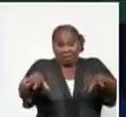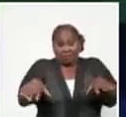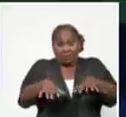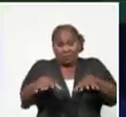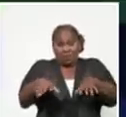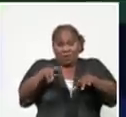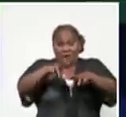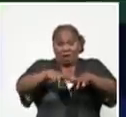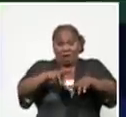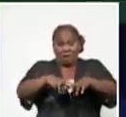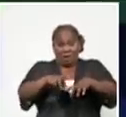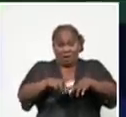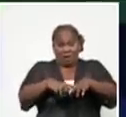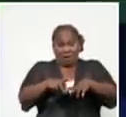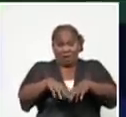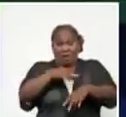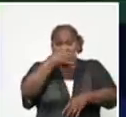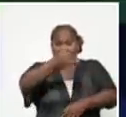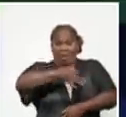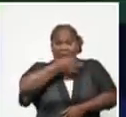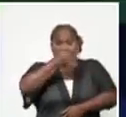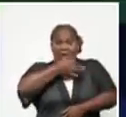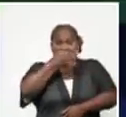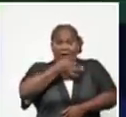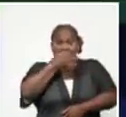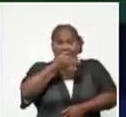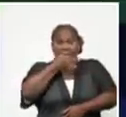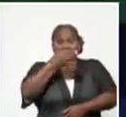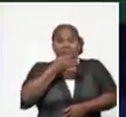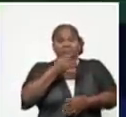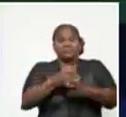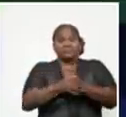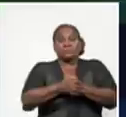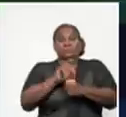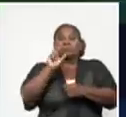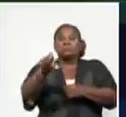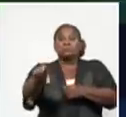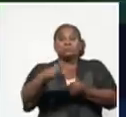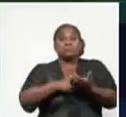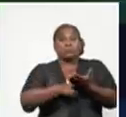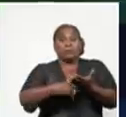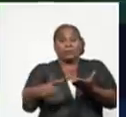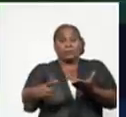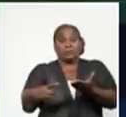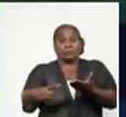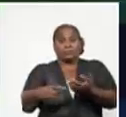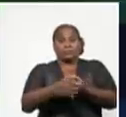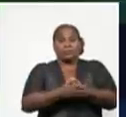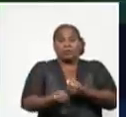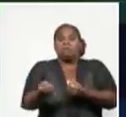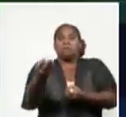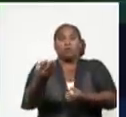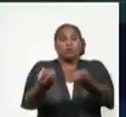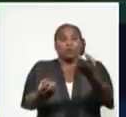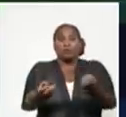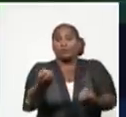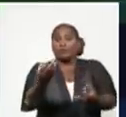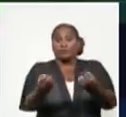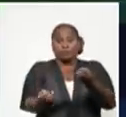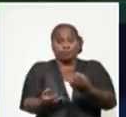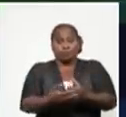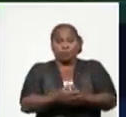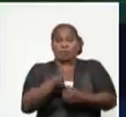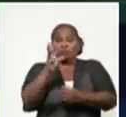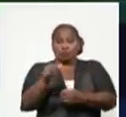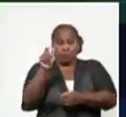que he estado teniendo, como expliqué, hace estas últimas semanas, por los focos y eventos abiertos, el número de